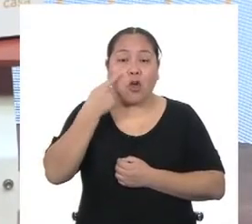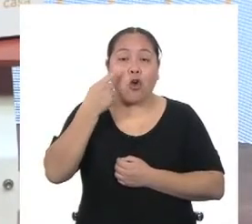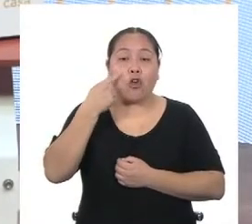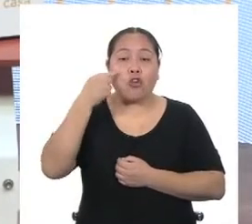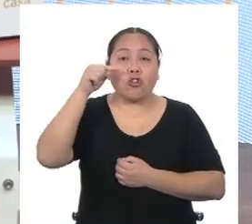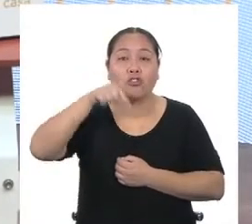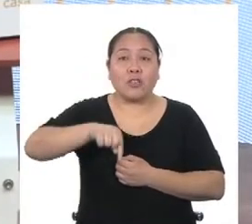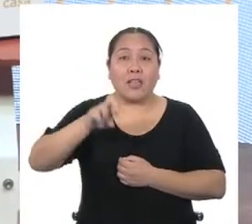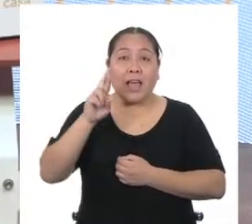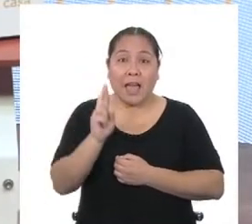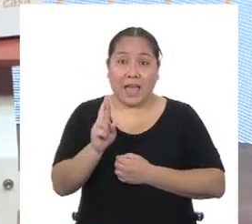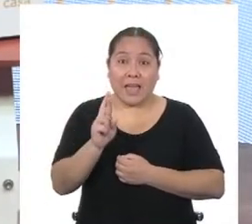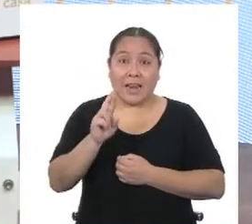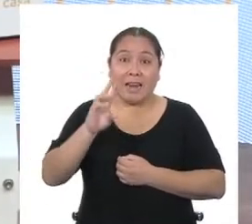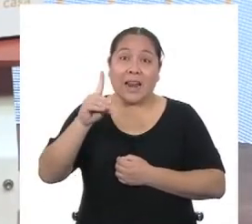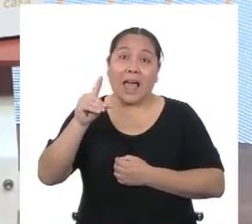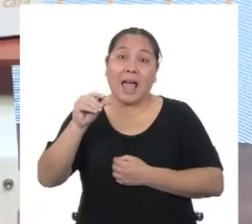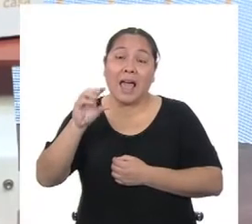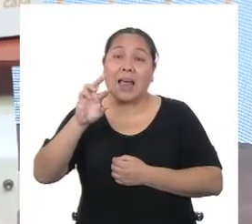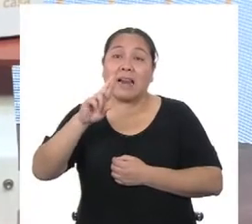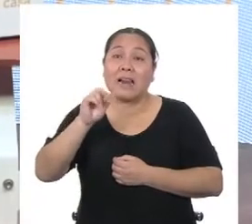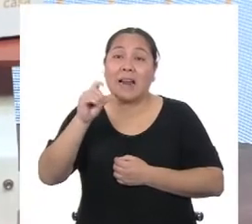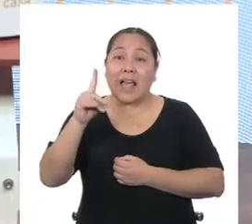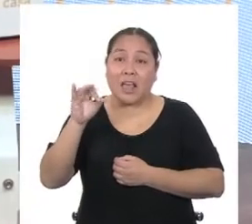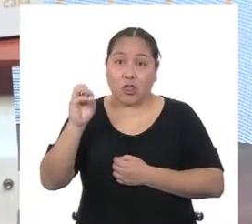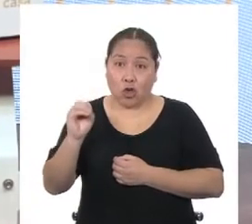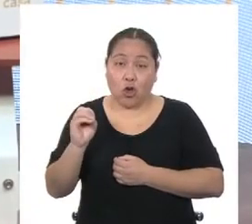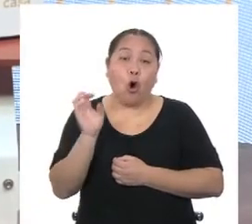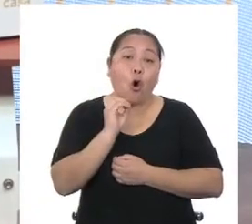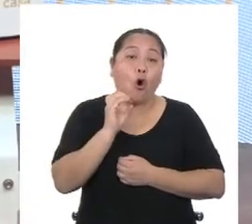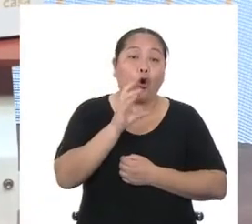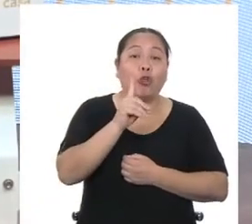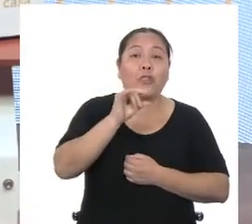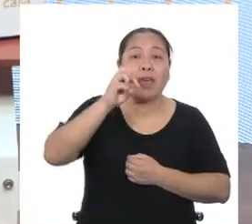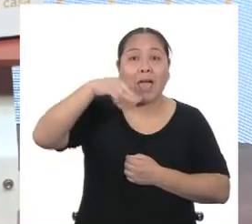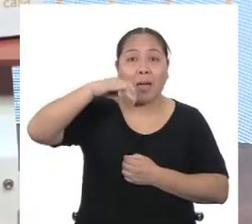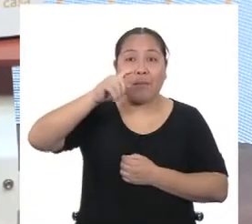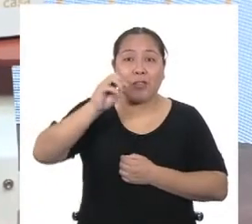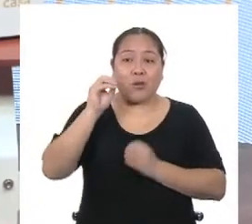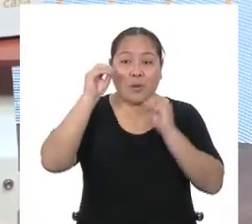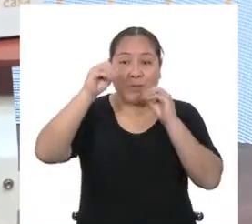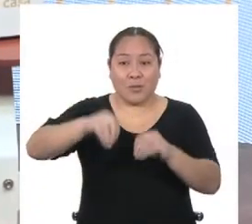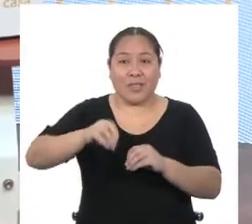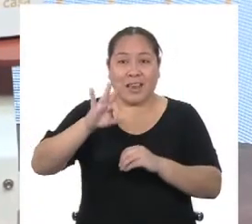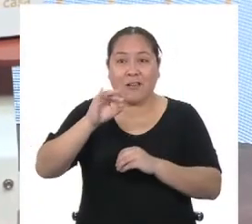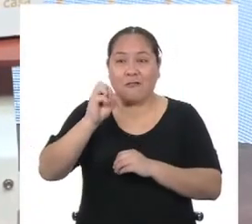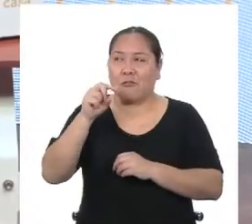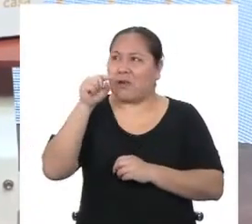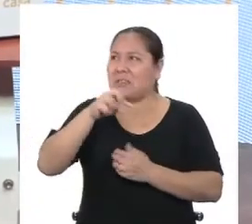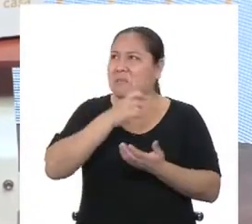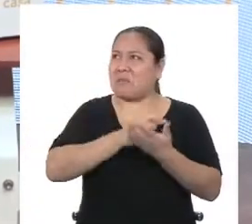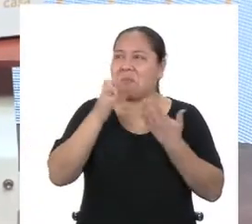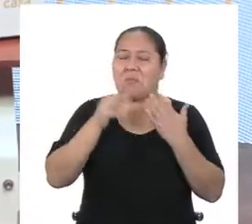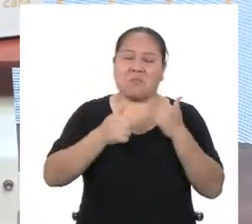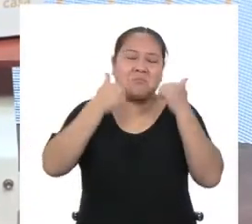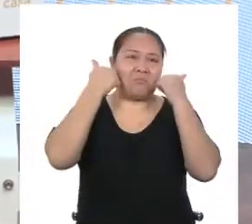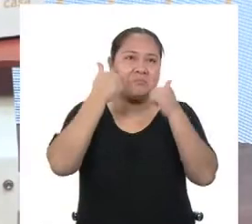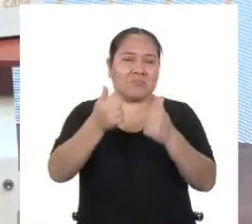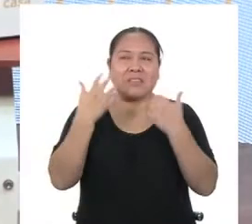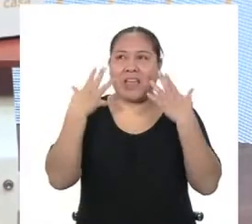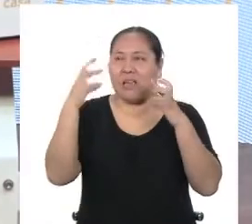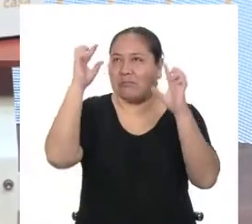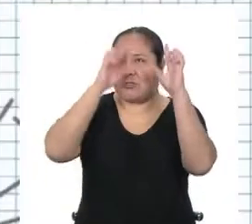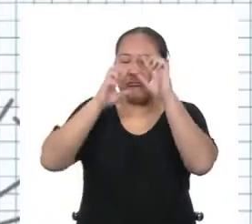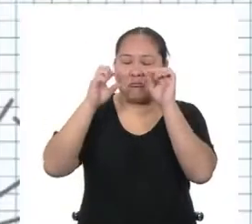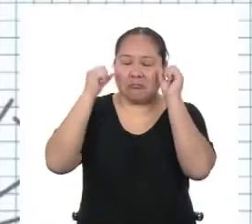valor del radio o diámetro para poder aplicar la fórmula. Este programa ha sido un éxito, profesora. Yo ya tengo todas mis dudas